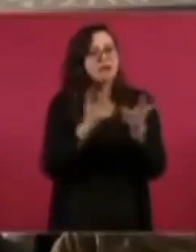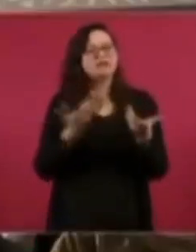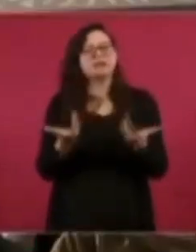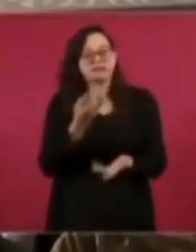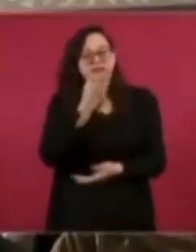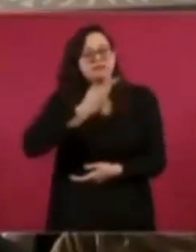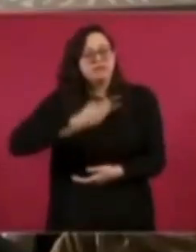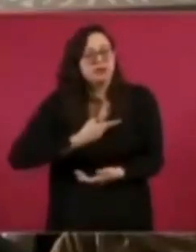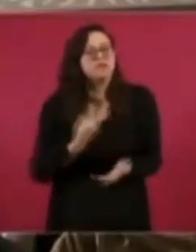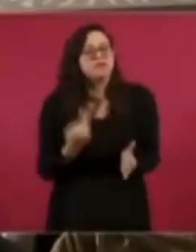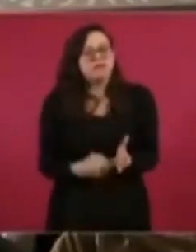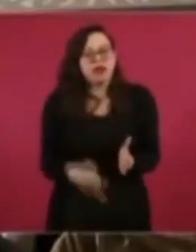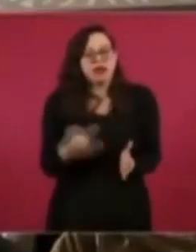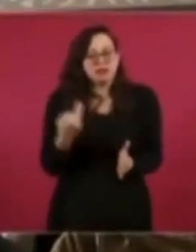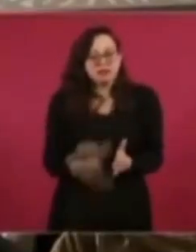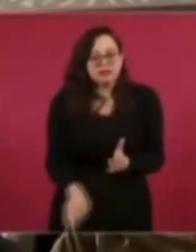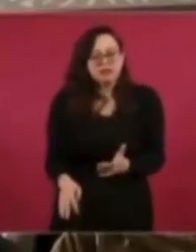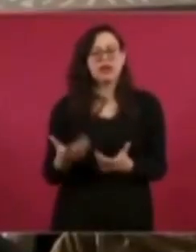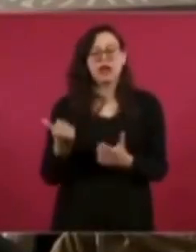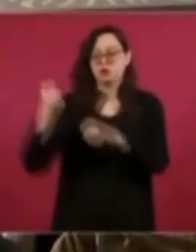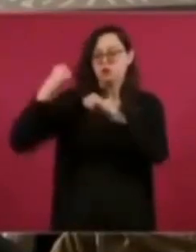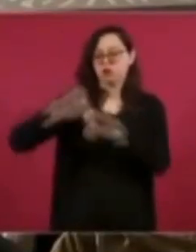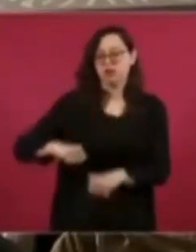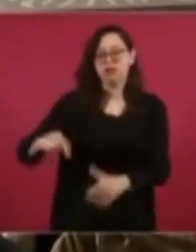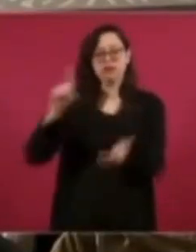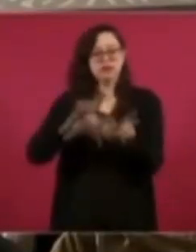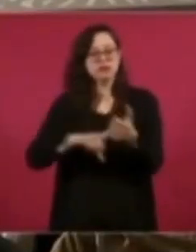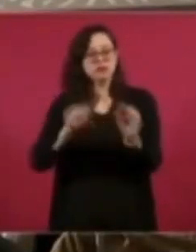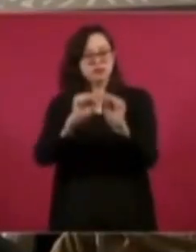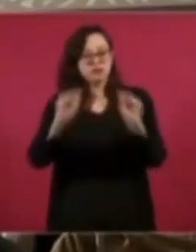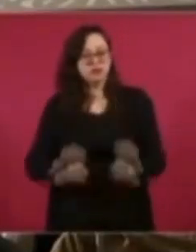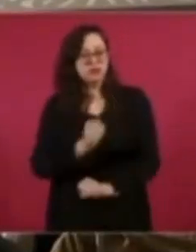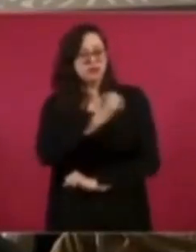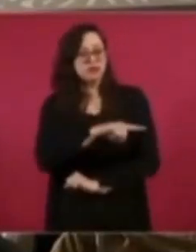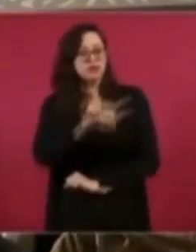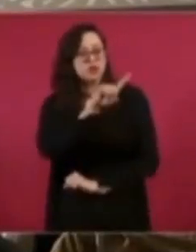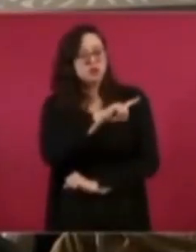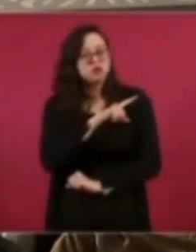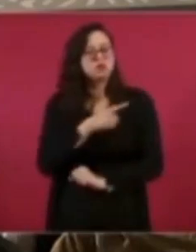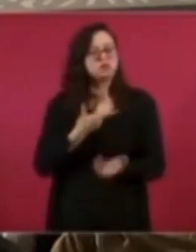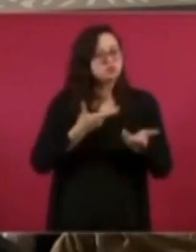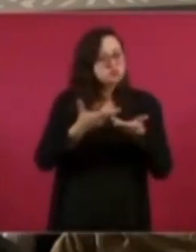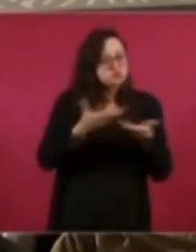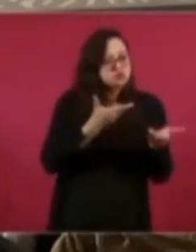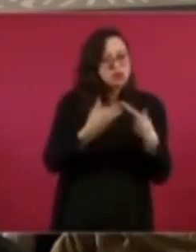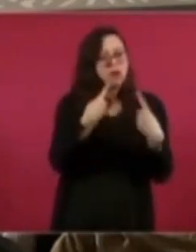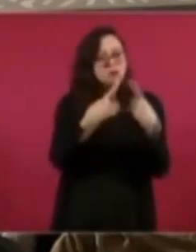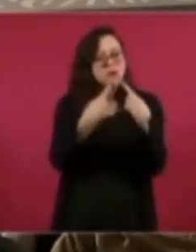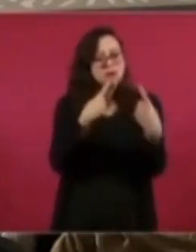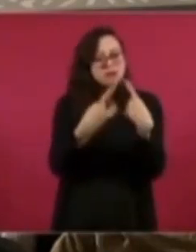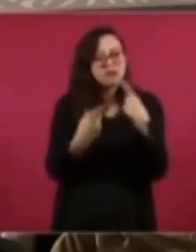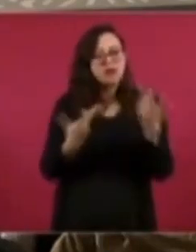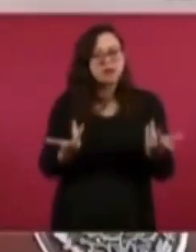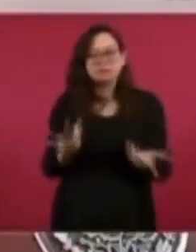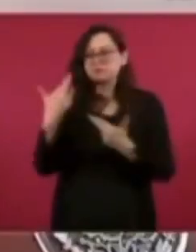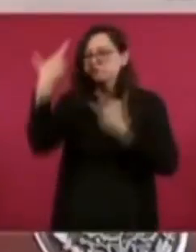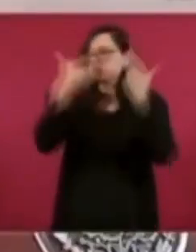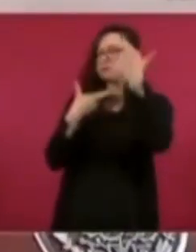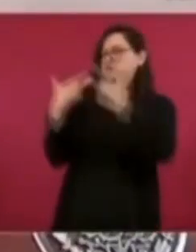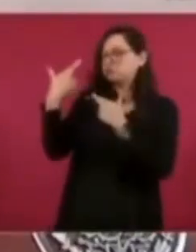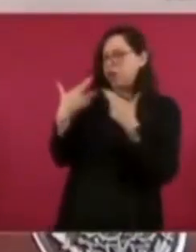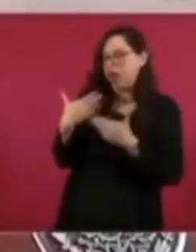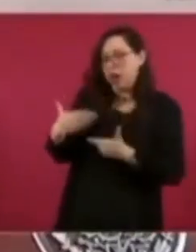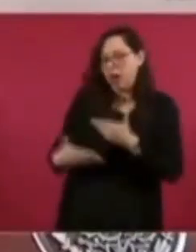del sector salud para evaluar,